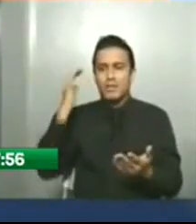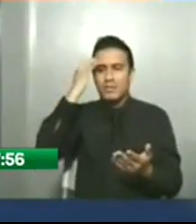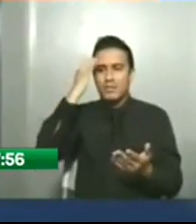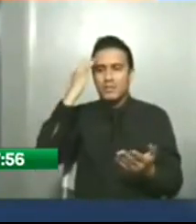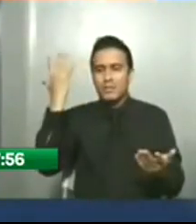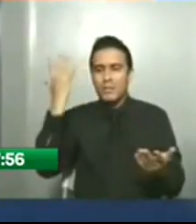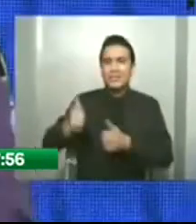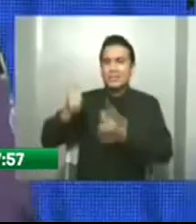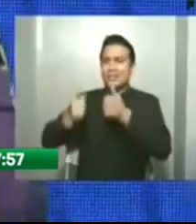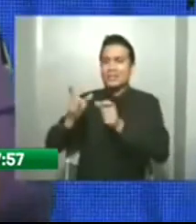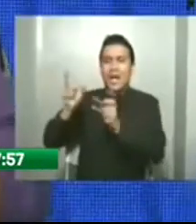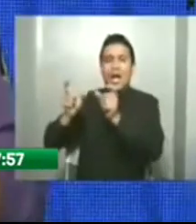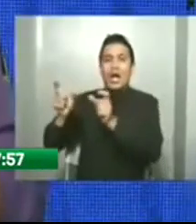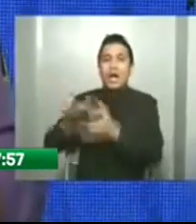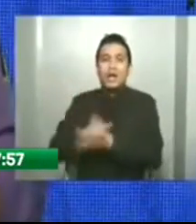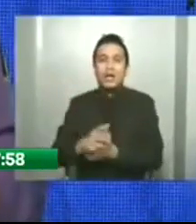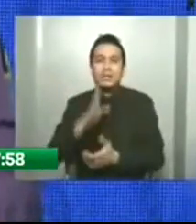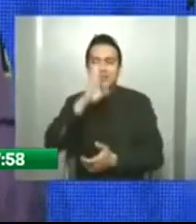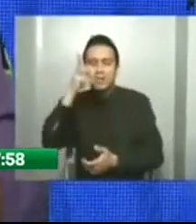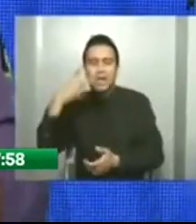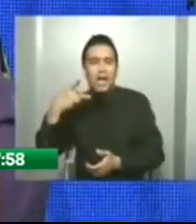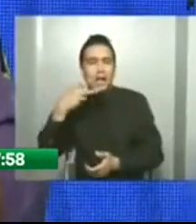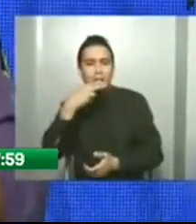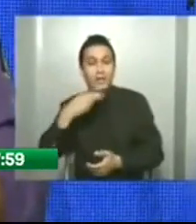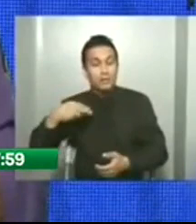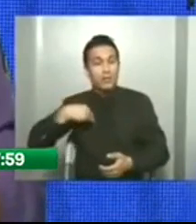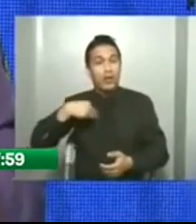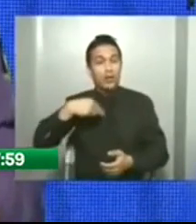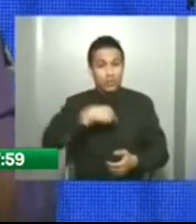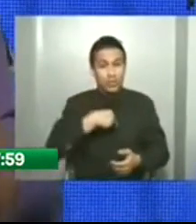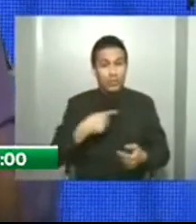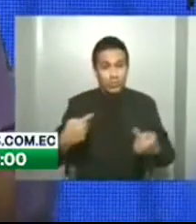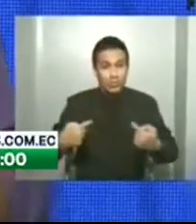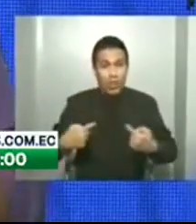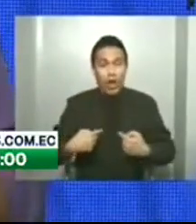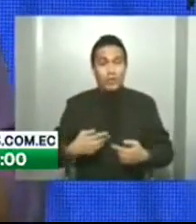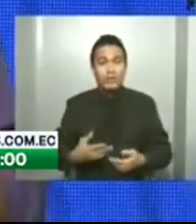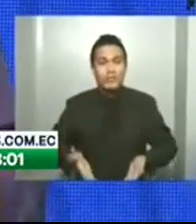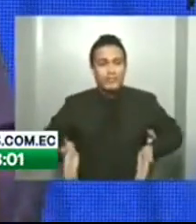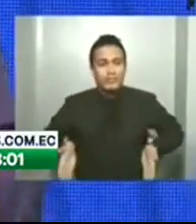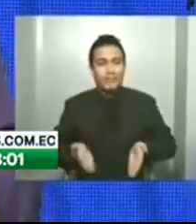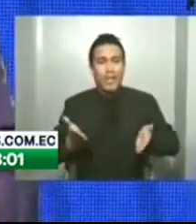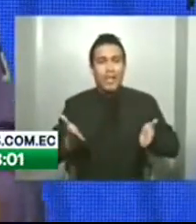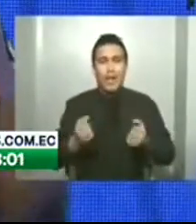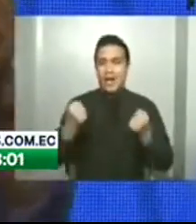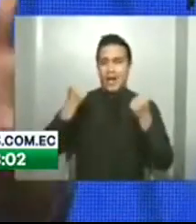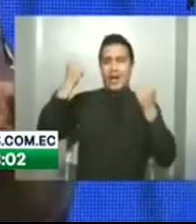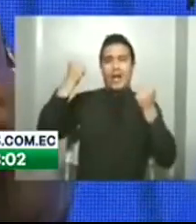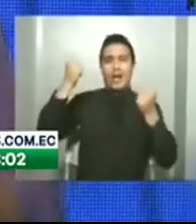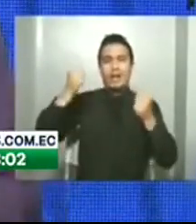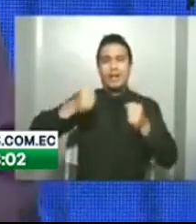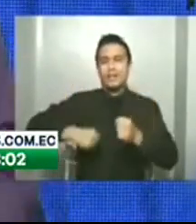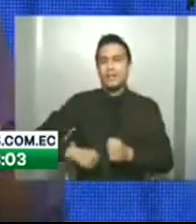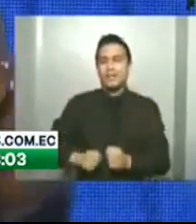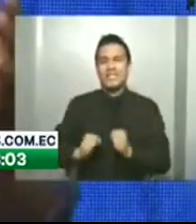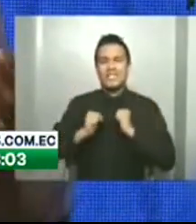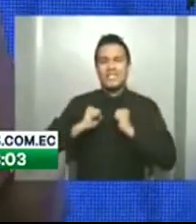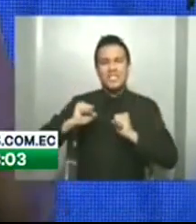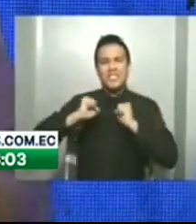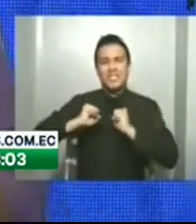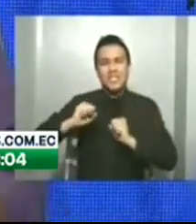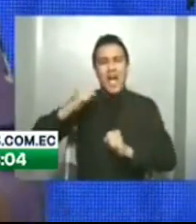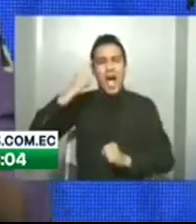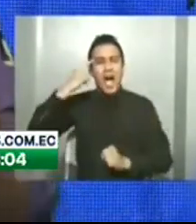propuestas. Nosotros vamos a fomentar campañas agresivas para fomentar el deporte, fomentaremos el